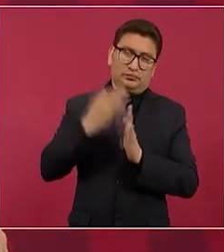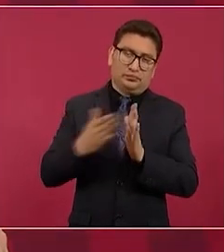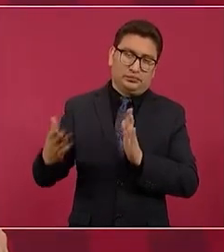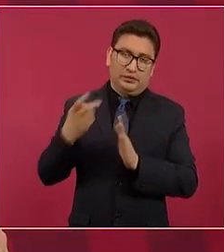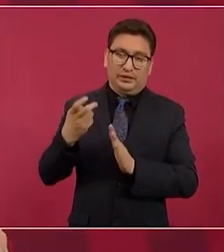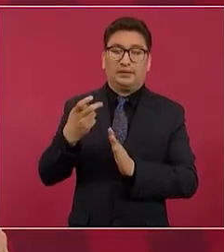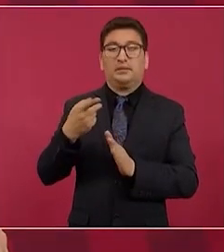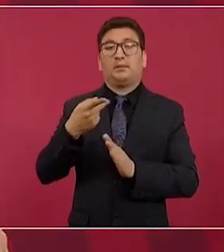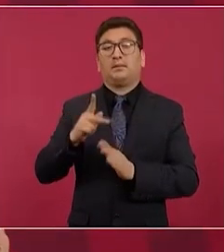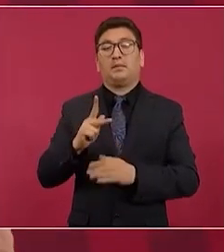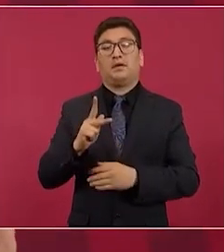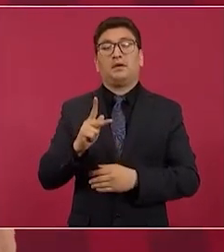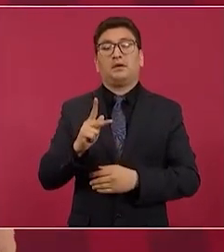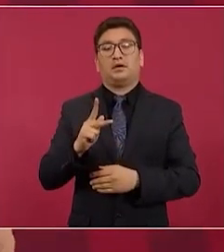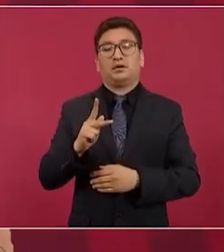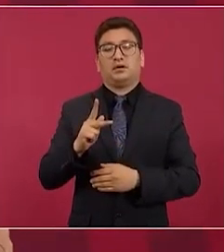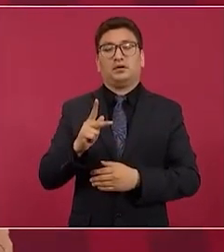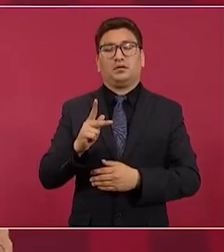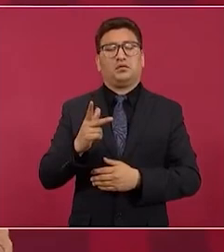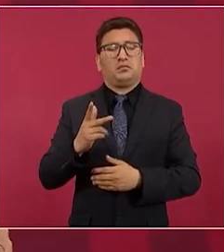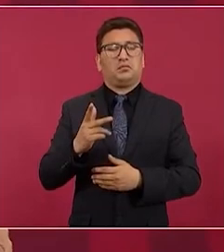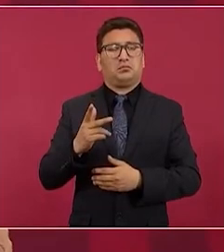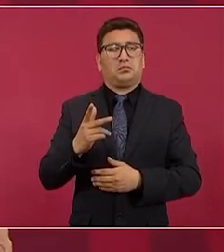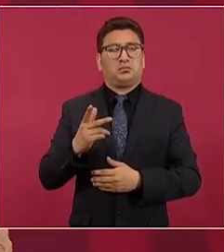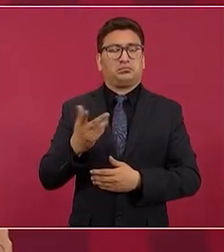pero no tenemos